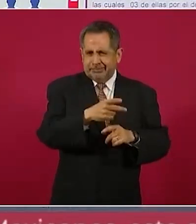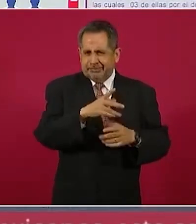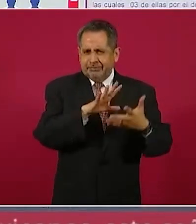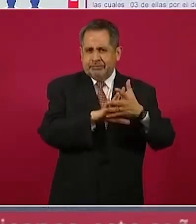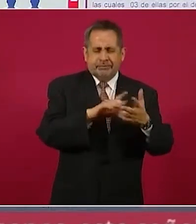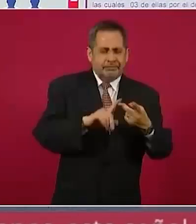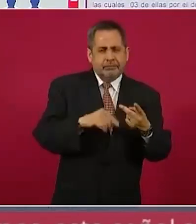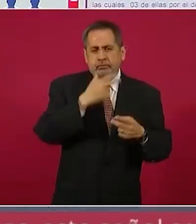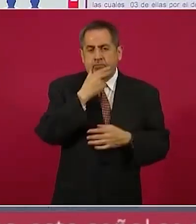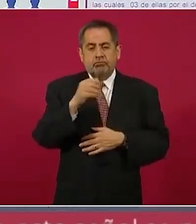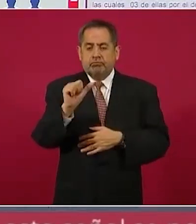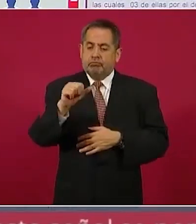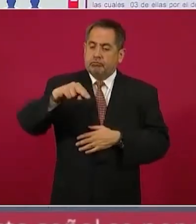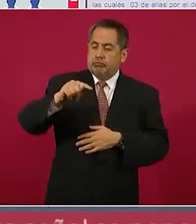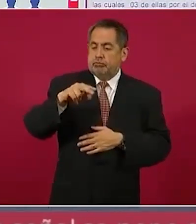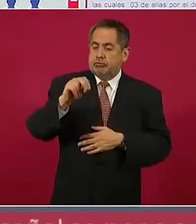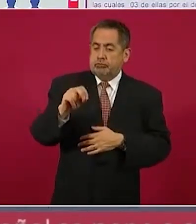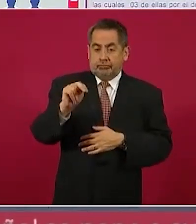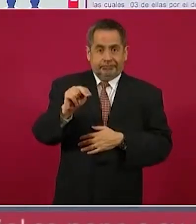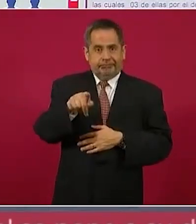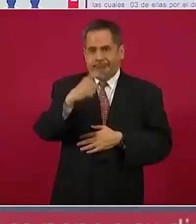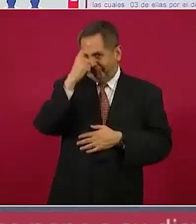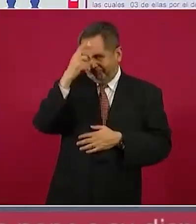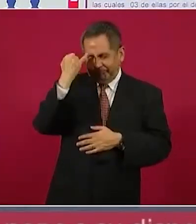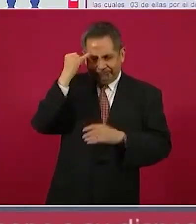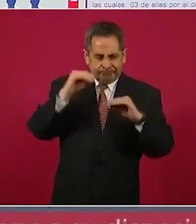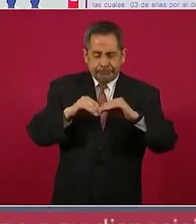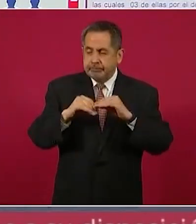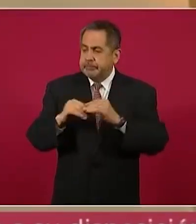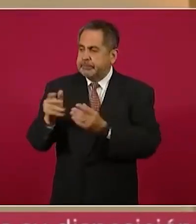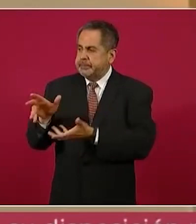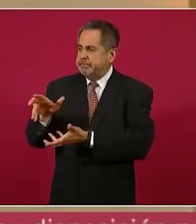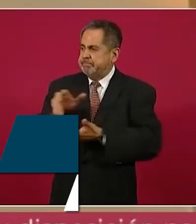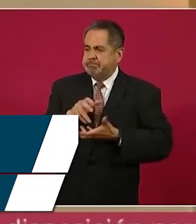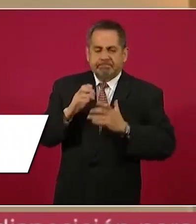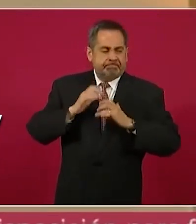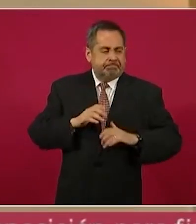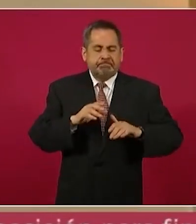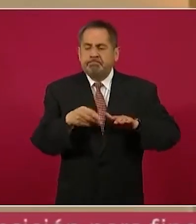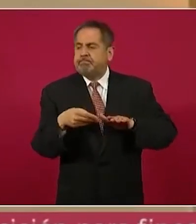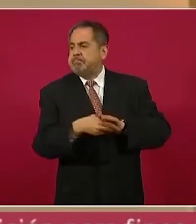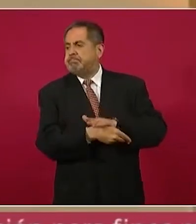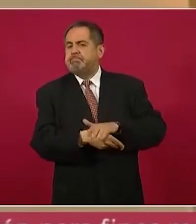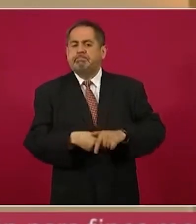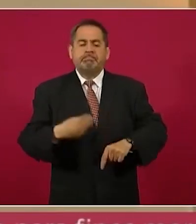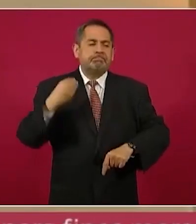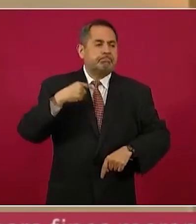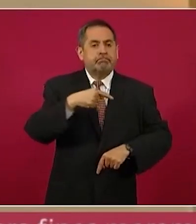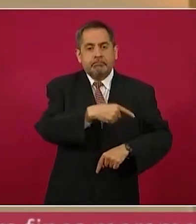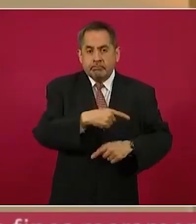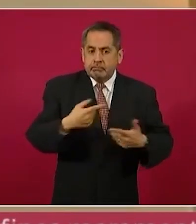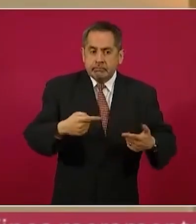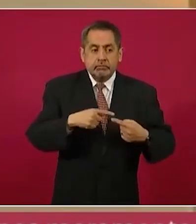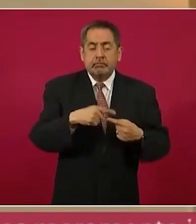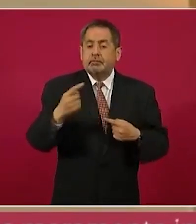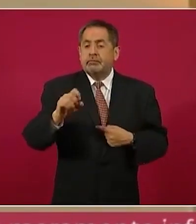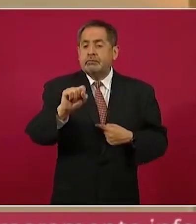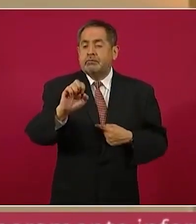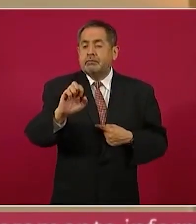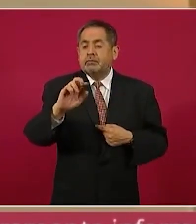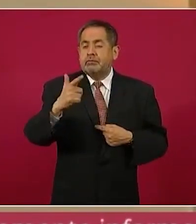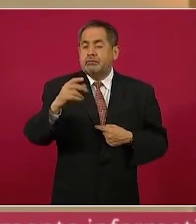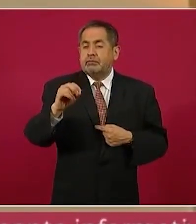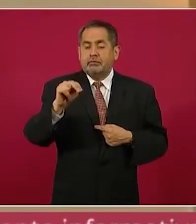interno, fue quien instruyó la introducción del cuerpo, lo recibió y lo ocultó, en tanto que Sergio N. lo habría depositado